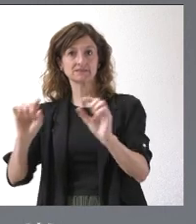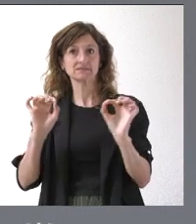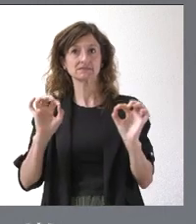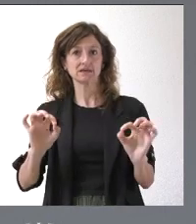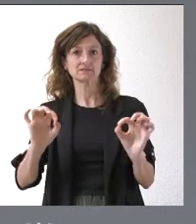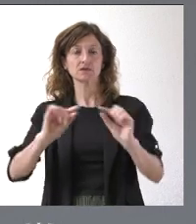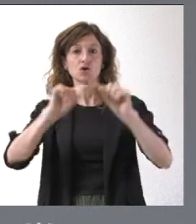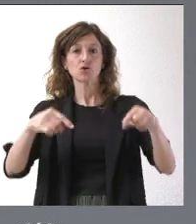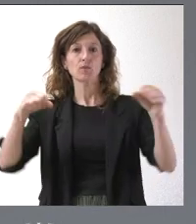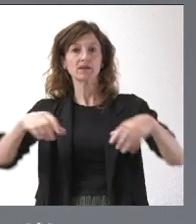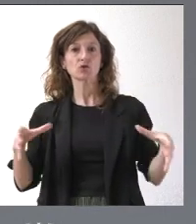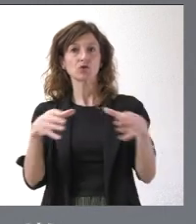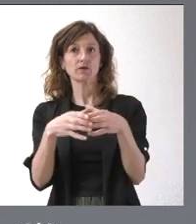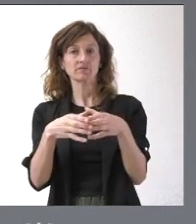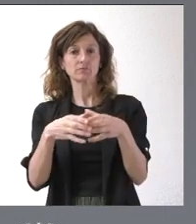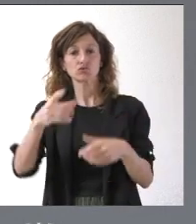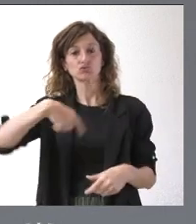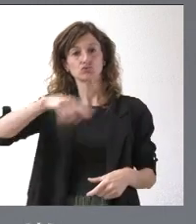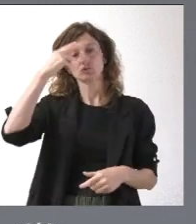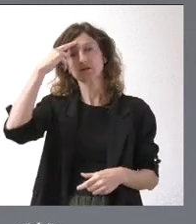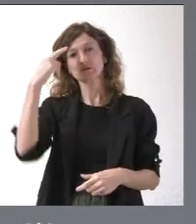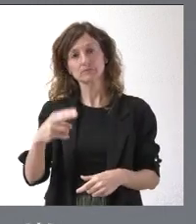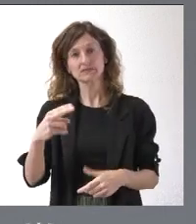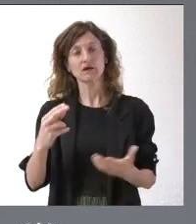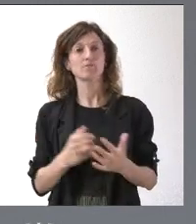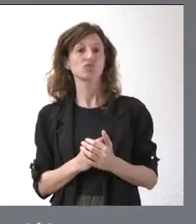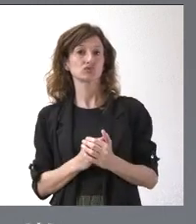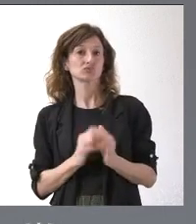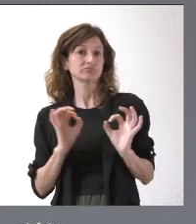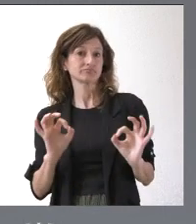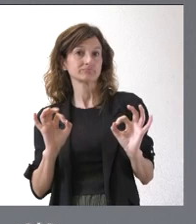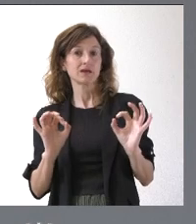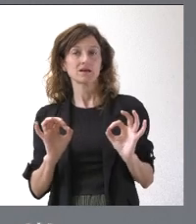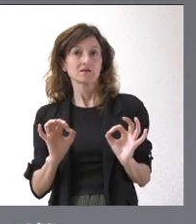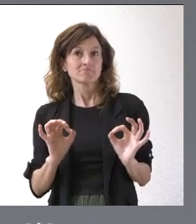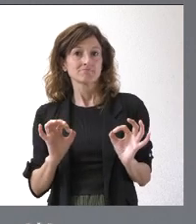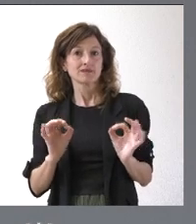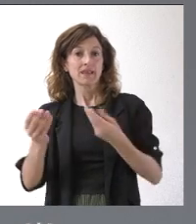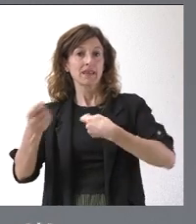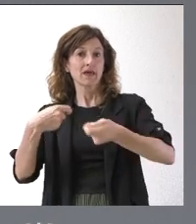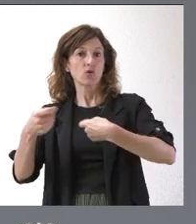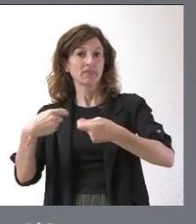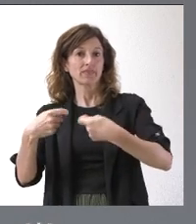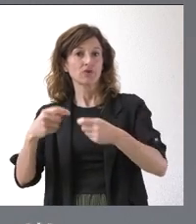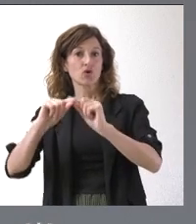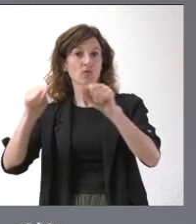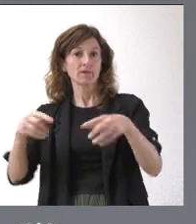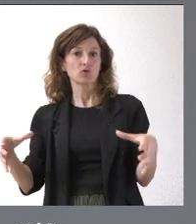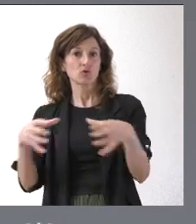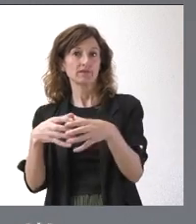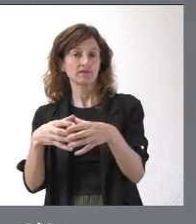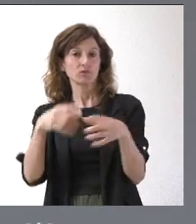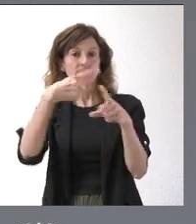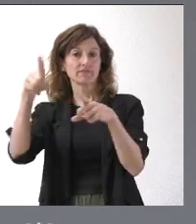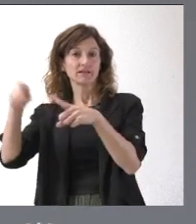los convenios colectivos. Y nosotros respetamos, por supuesto, como no puede ser de otra manera, la negociación de los convenios colectivos de las